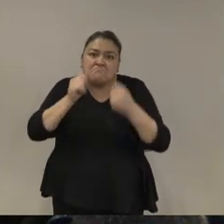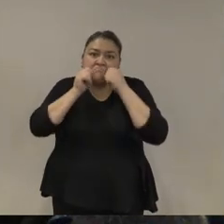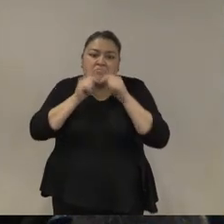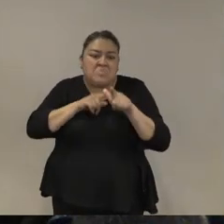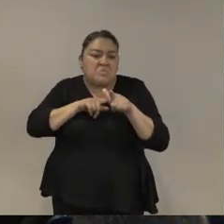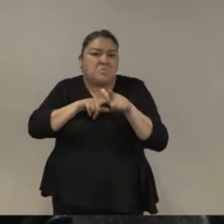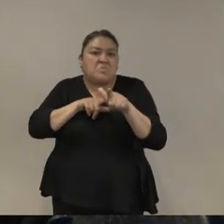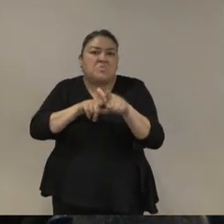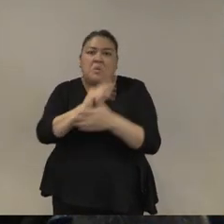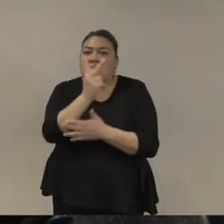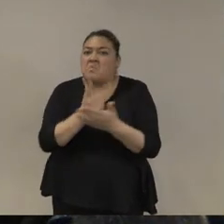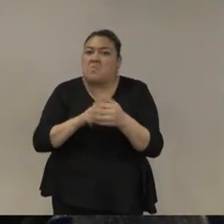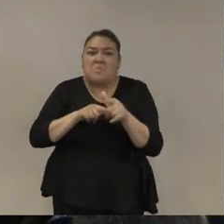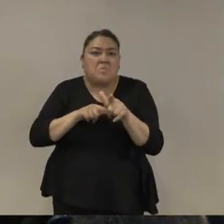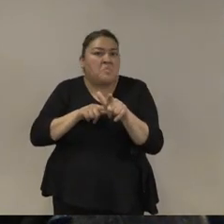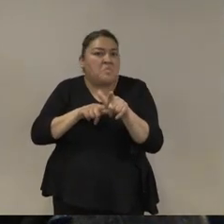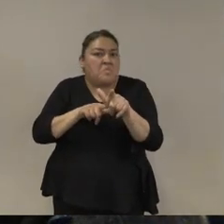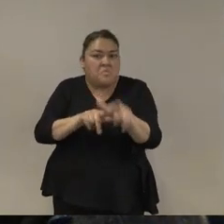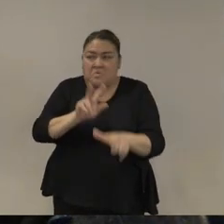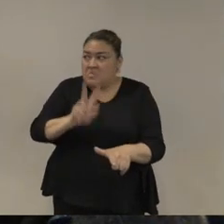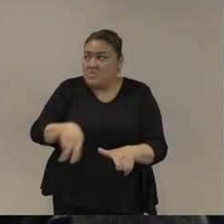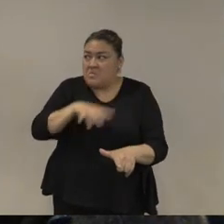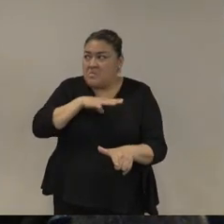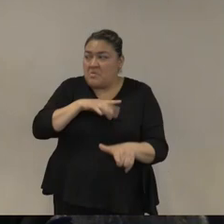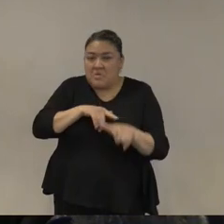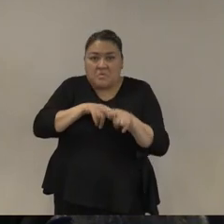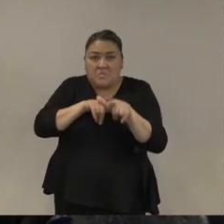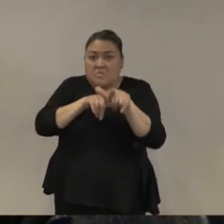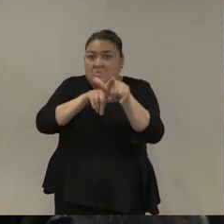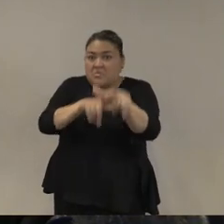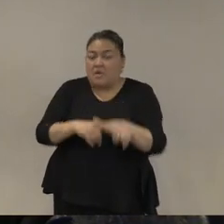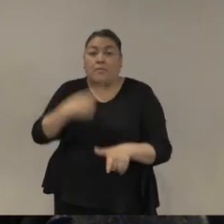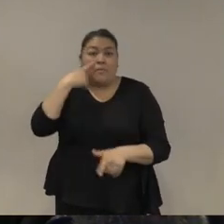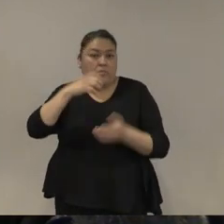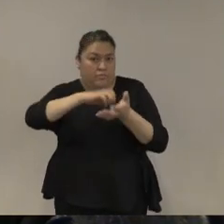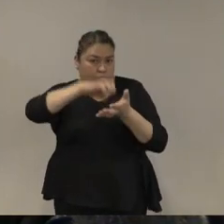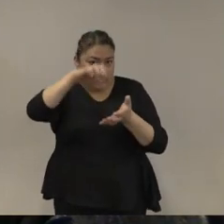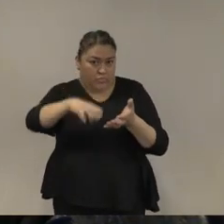Entonces, la teoría de la elección racional, por ejemplo,